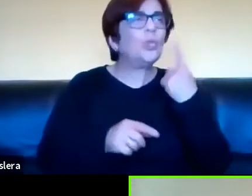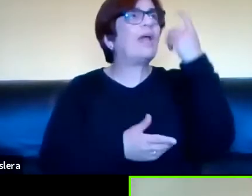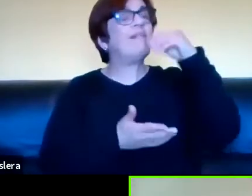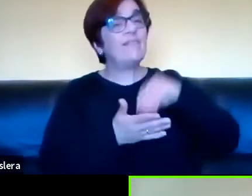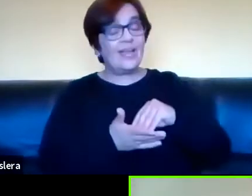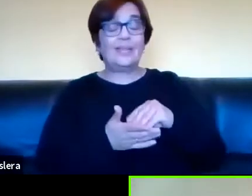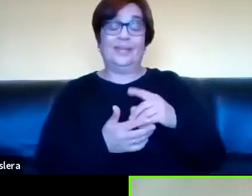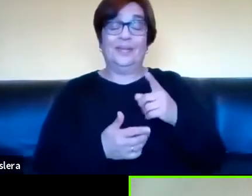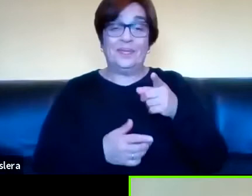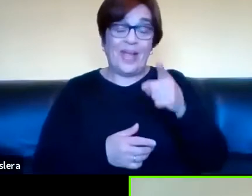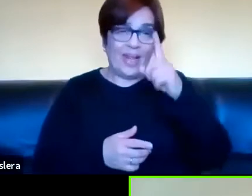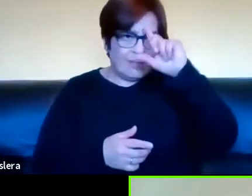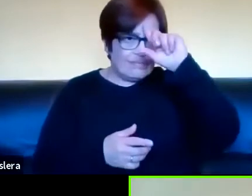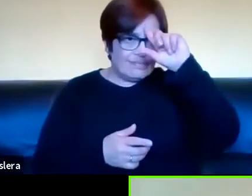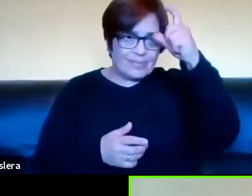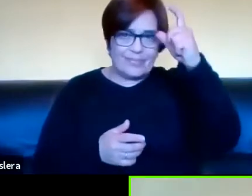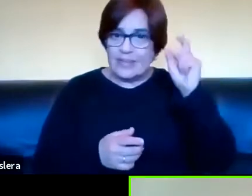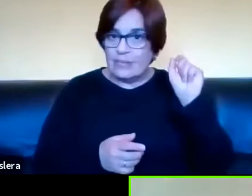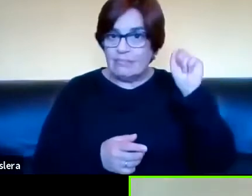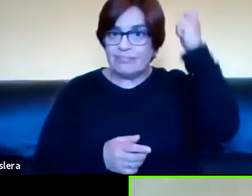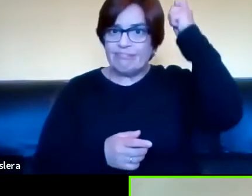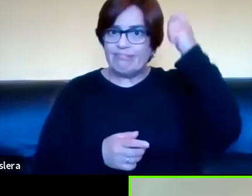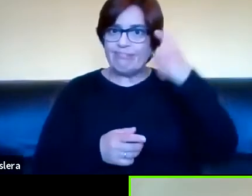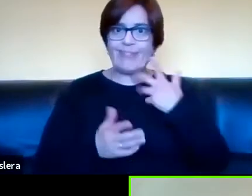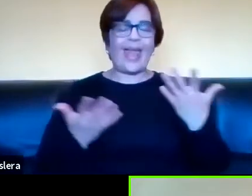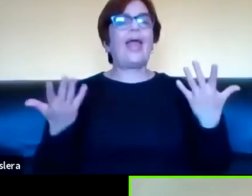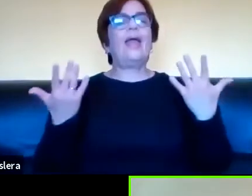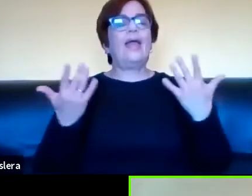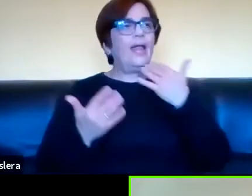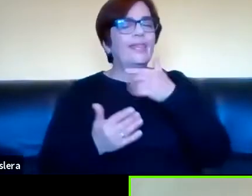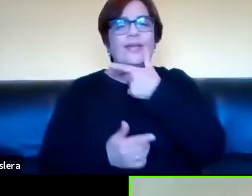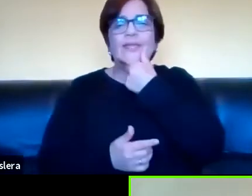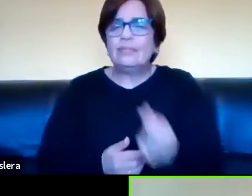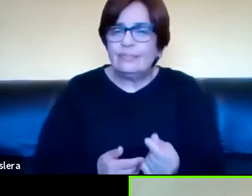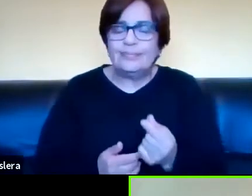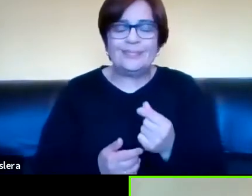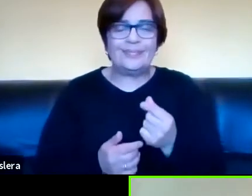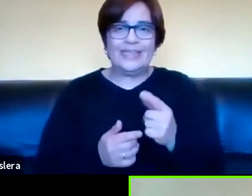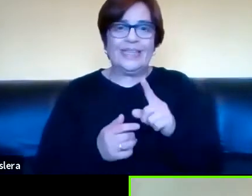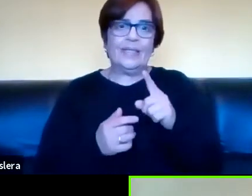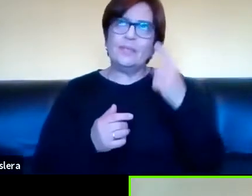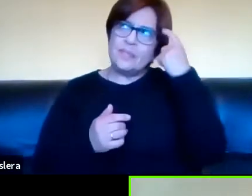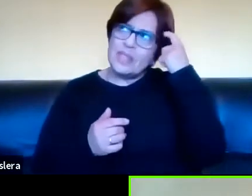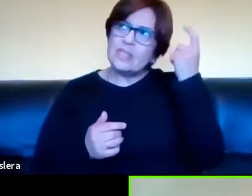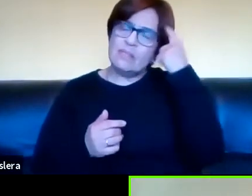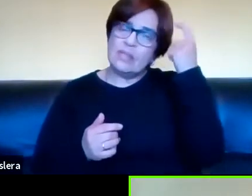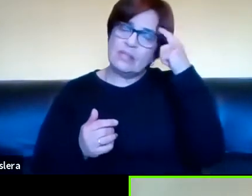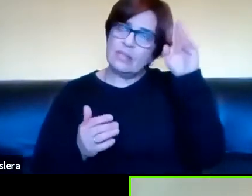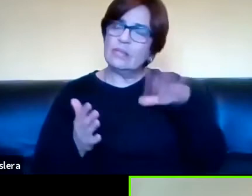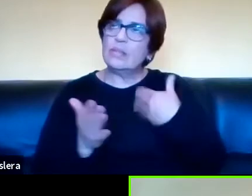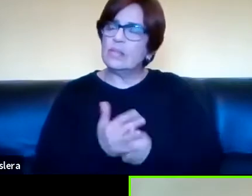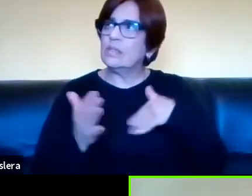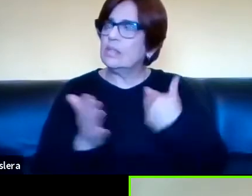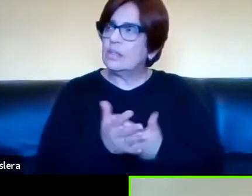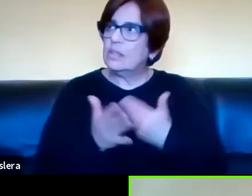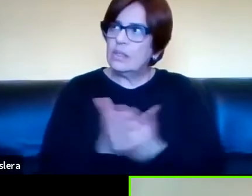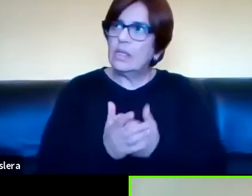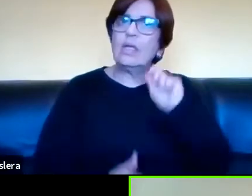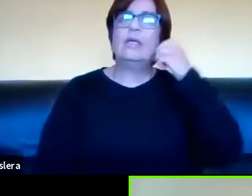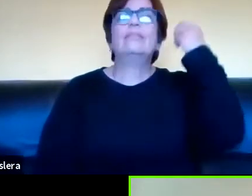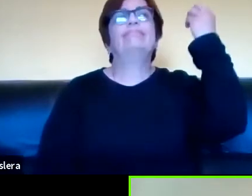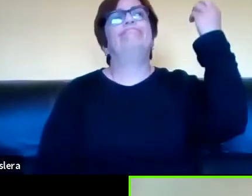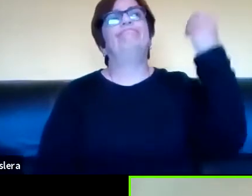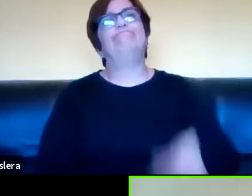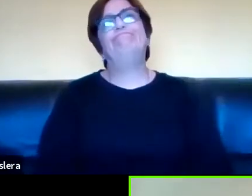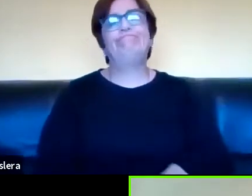¿vieron cuánto uno hace el click? hace, algo va tan simple, pero uno hace el click, o sea, venís pensando sobre algo, venís pensando sobre algo, hasta que uno hace un click y dice,